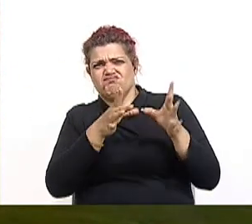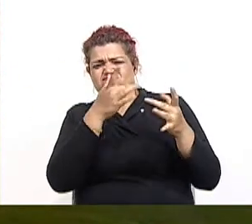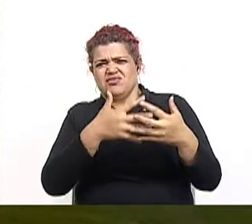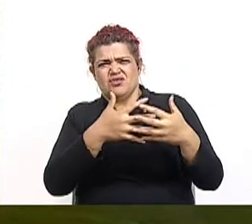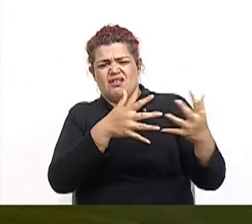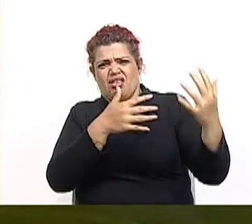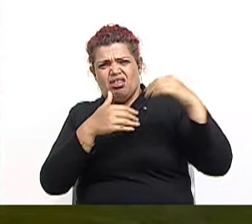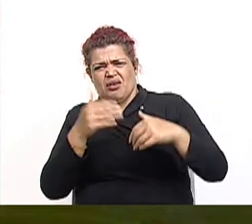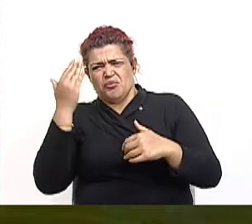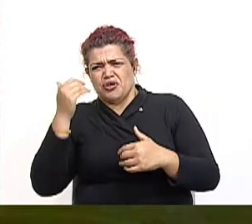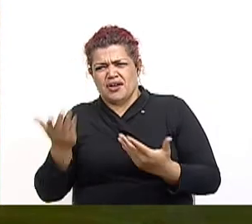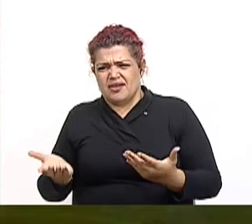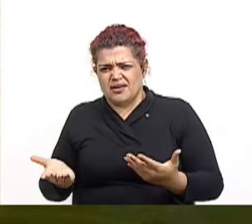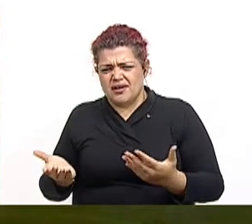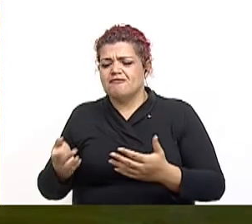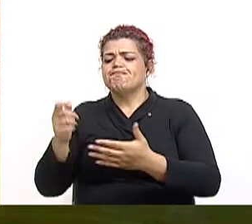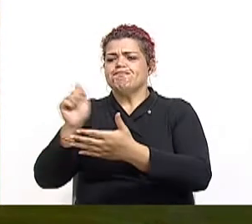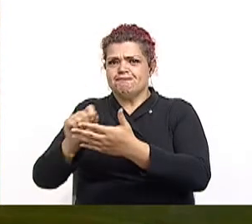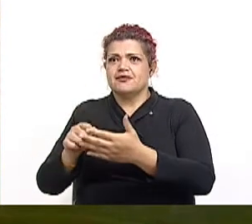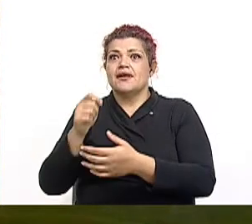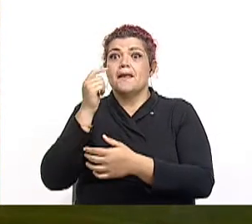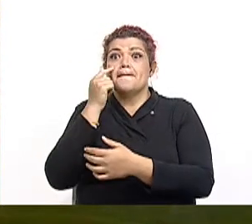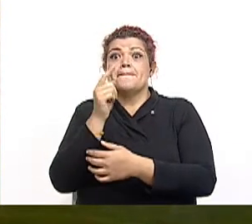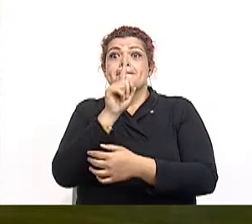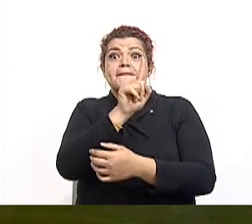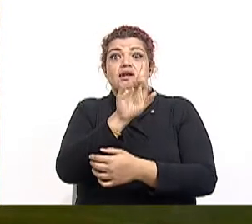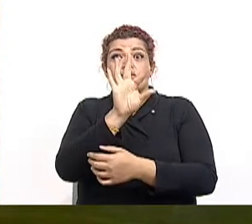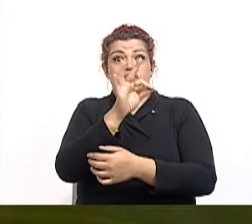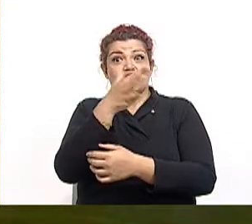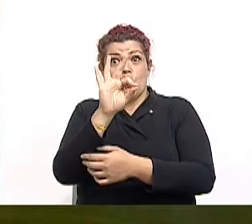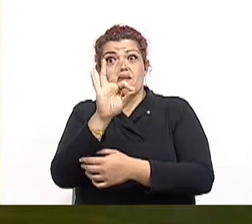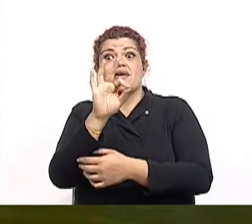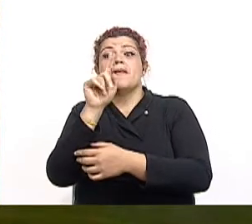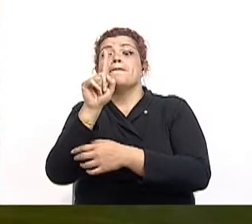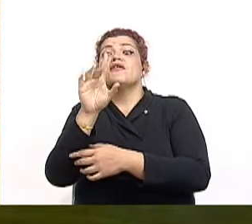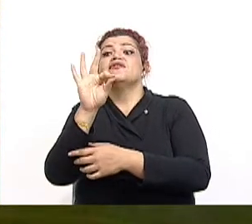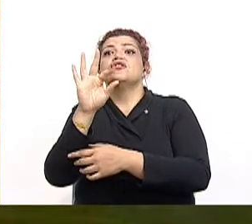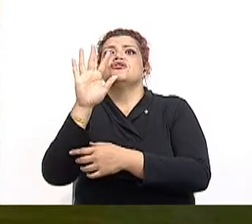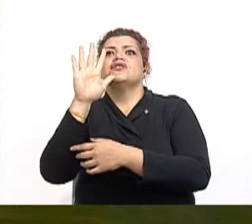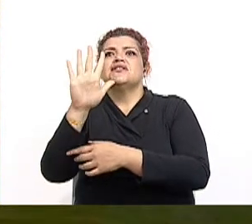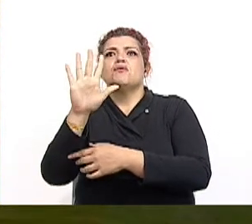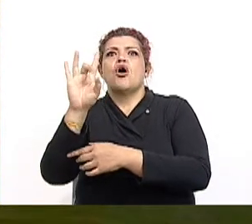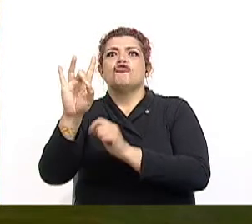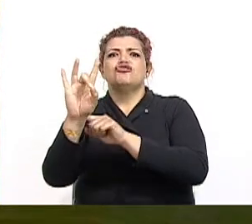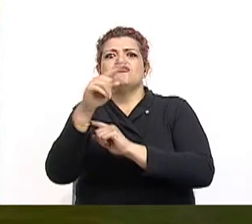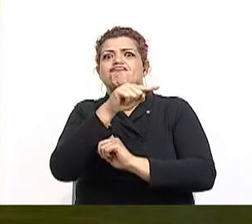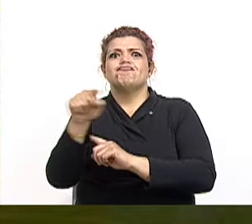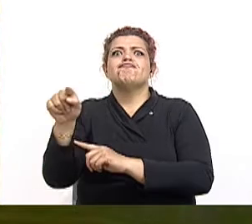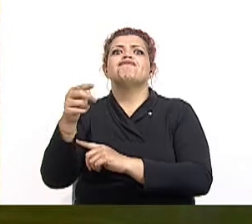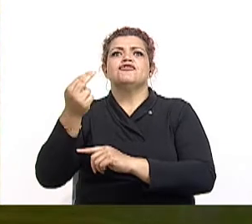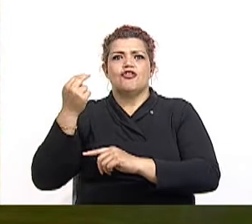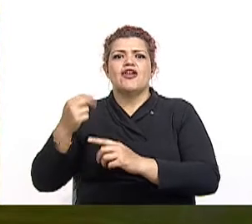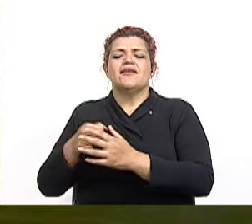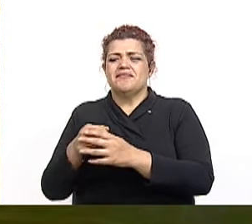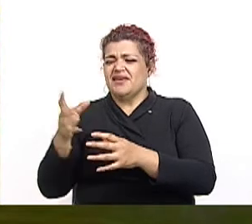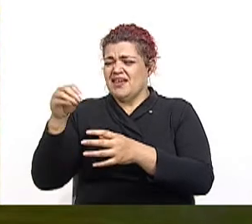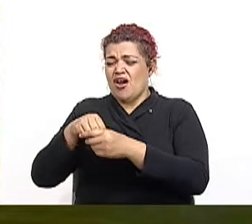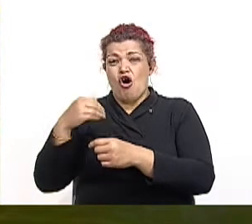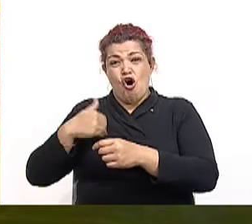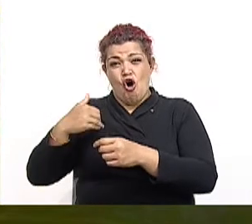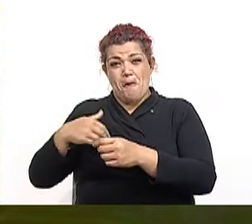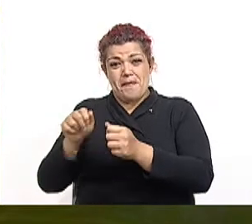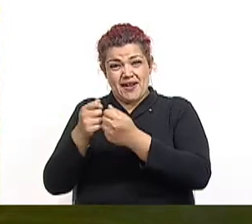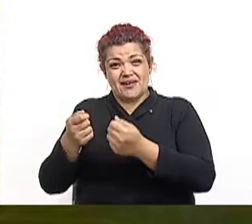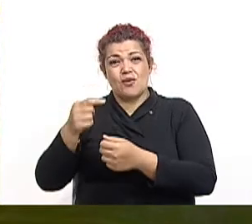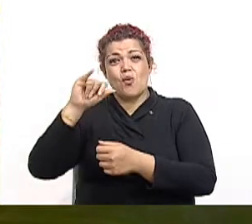1958. Gran publicación de Joaquín García, monje, identificado con los sectores reformistas,